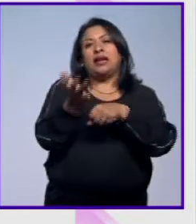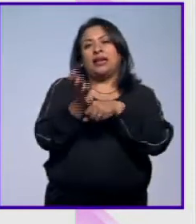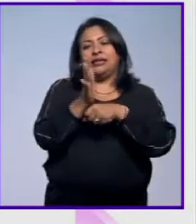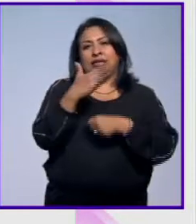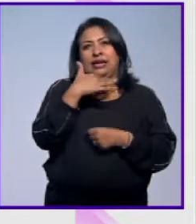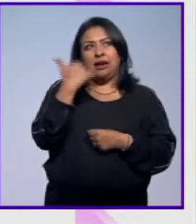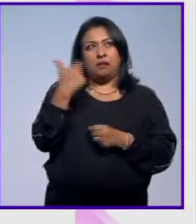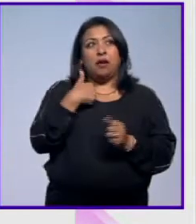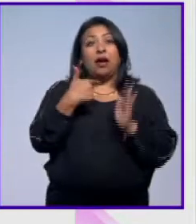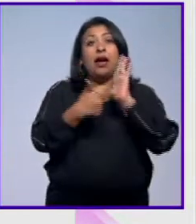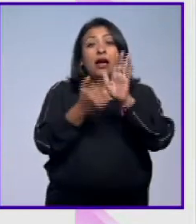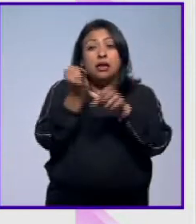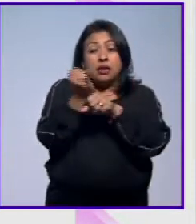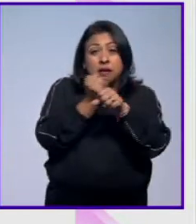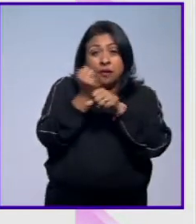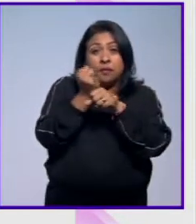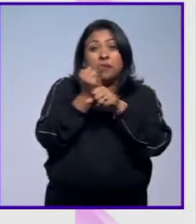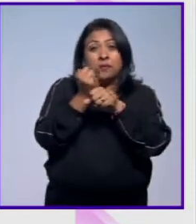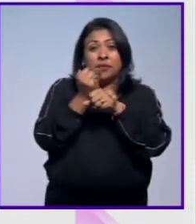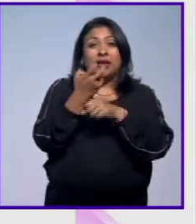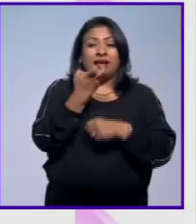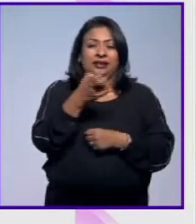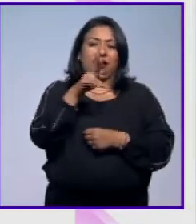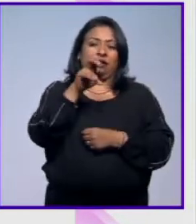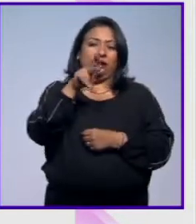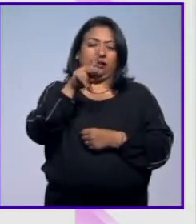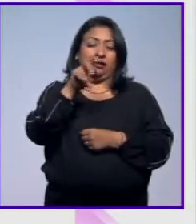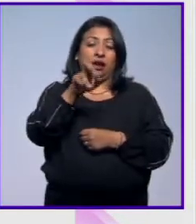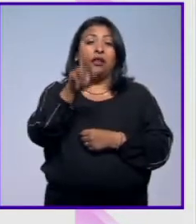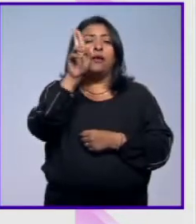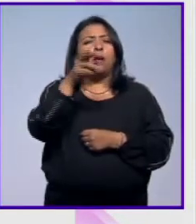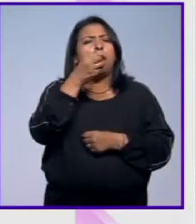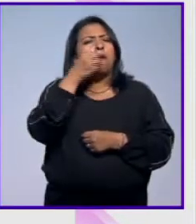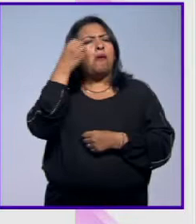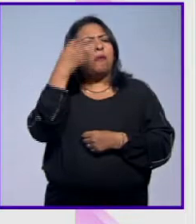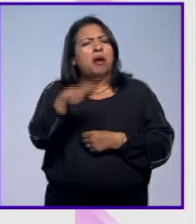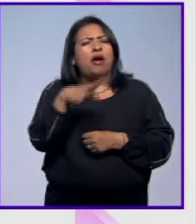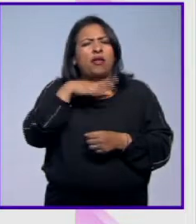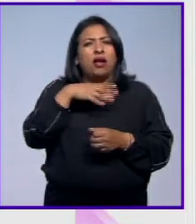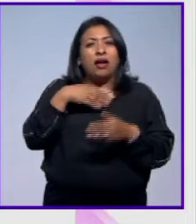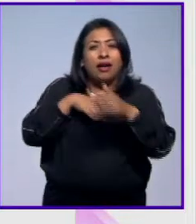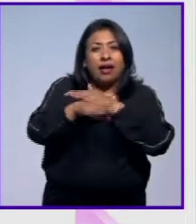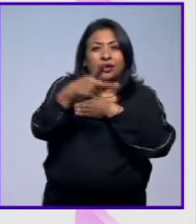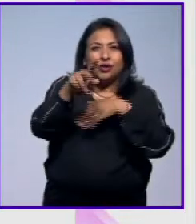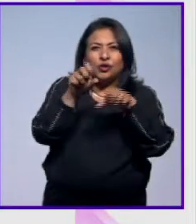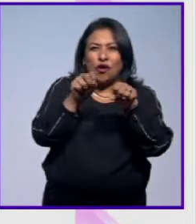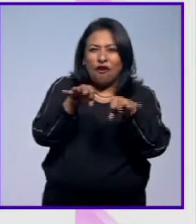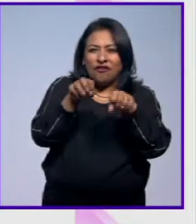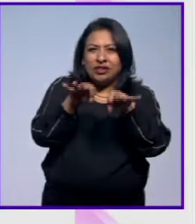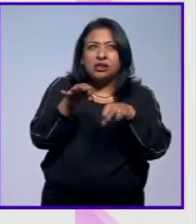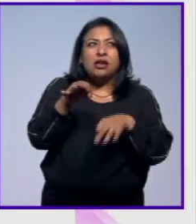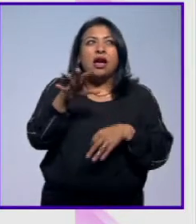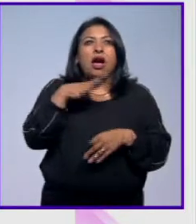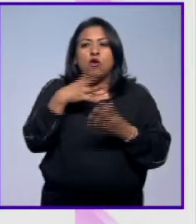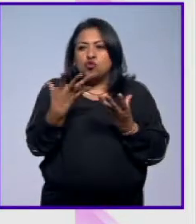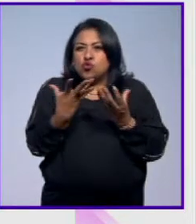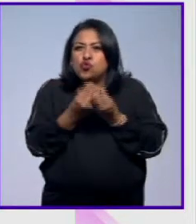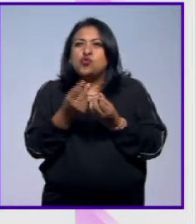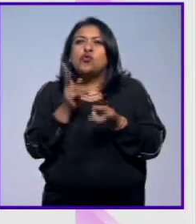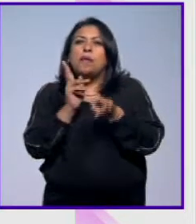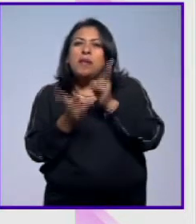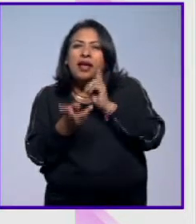alemán se presentó un documental de Gerhard Richter que además es fantástico se meten a su estudio y prácticamente están con él